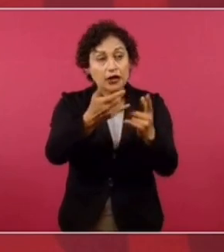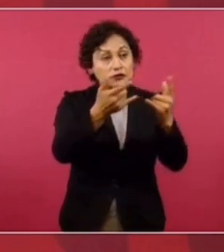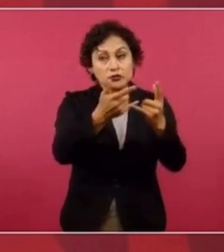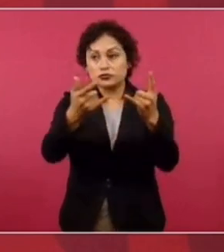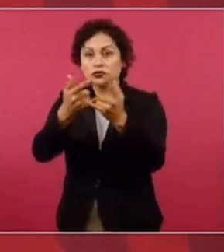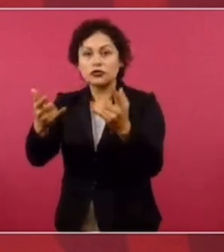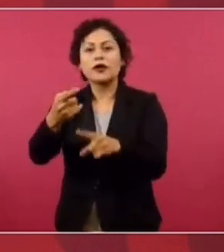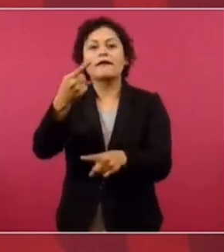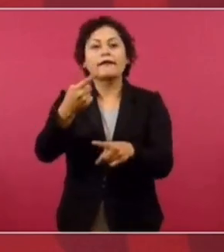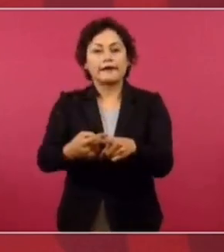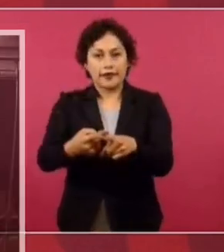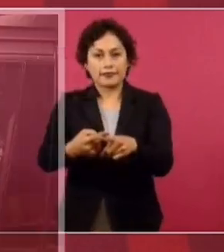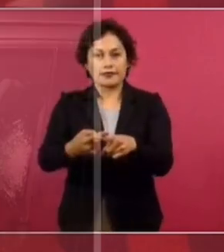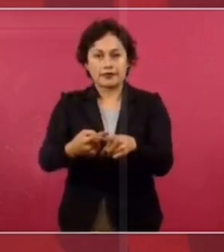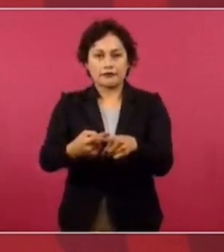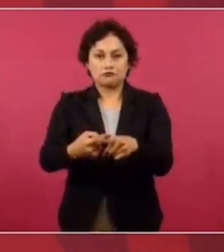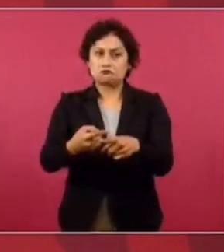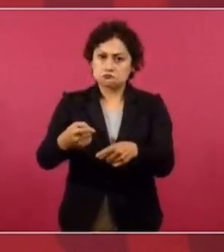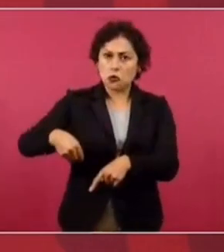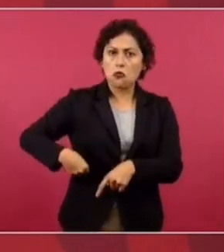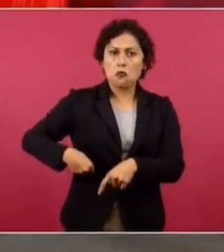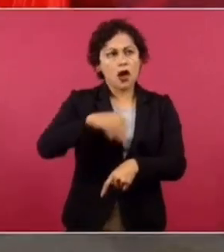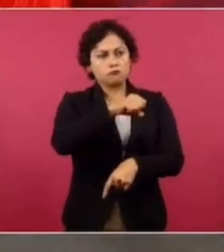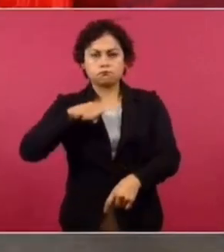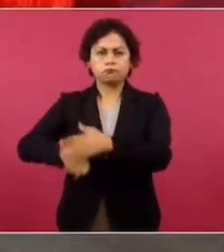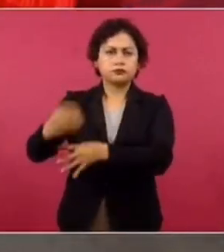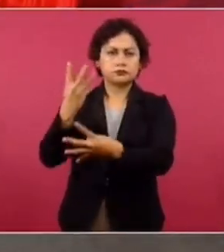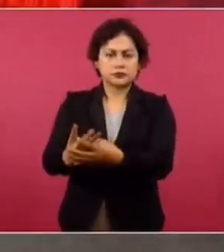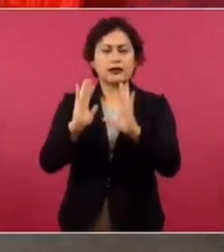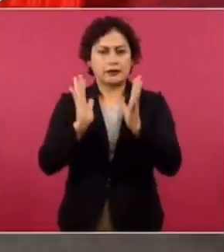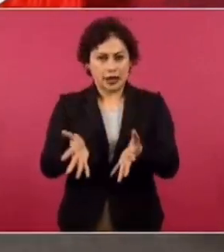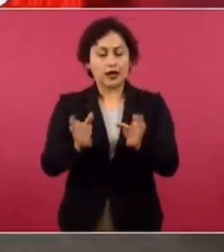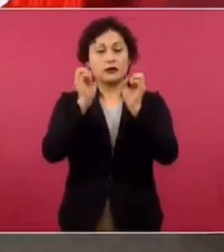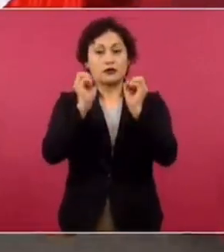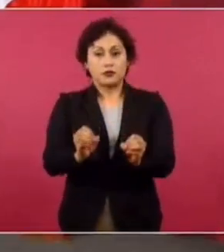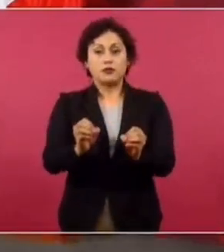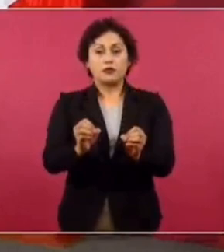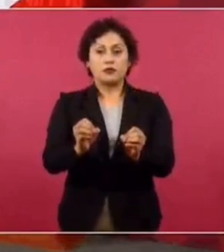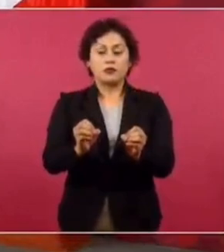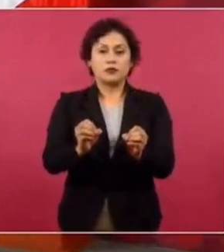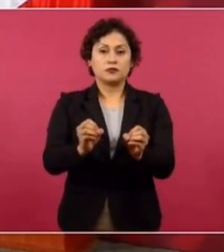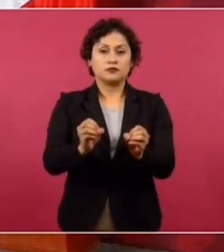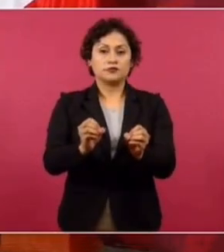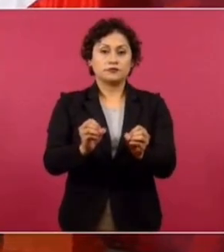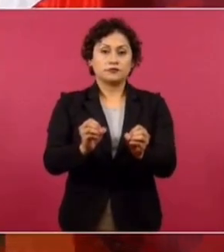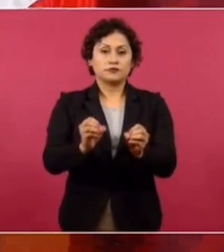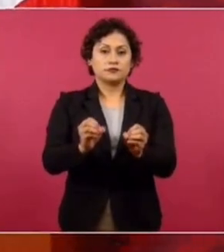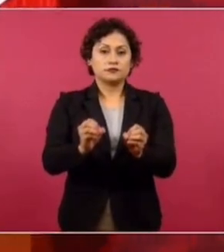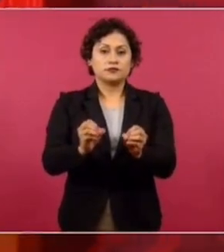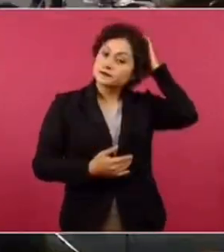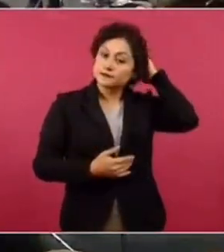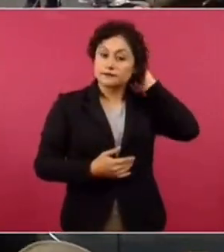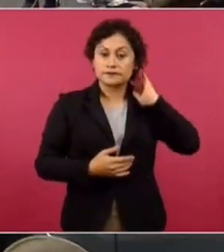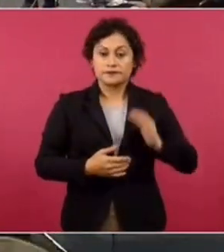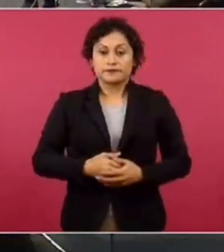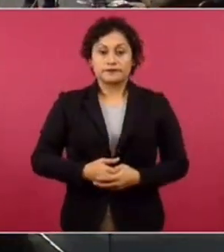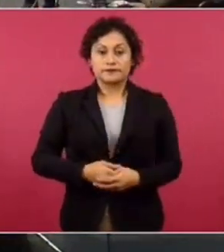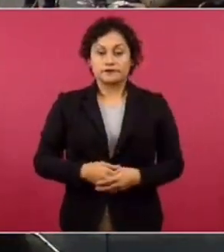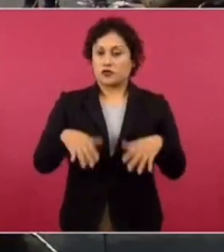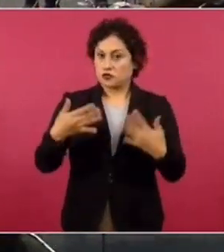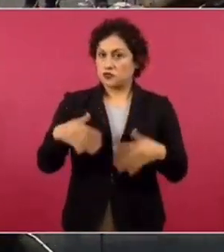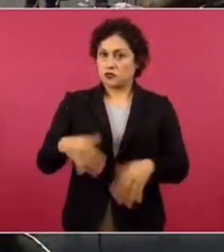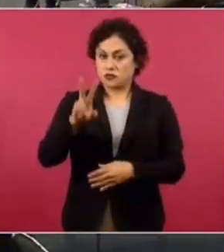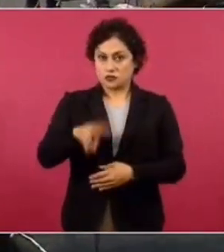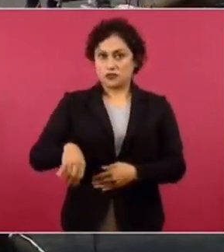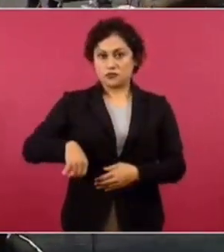hay responsables que están en la cárcel o que están fugados. Es interesantísimo